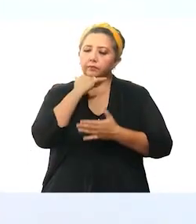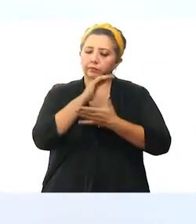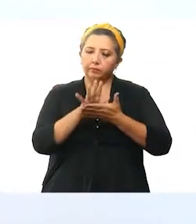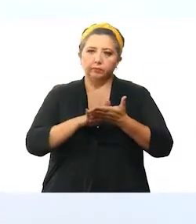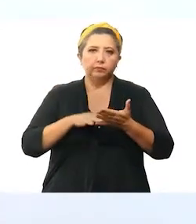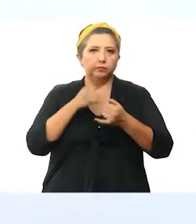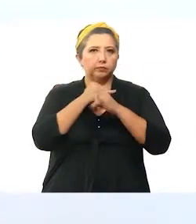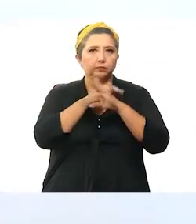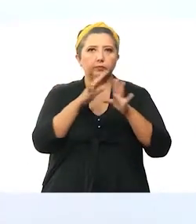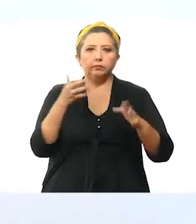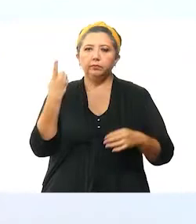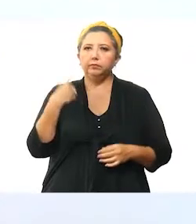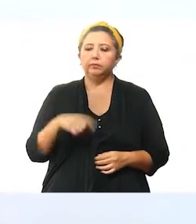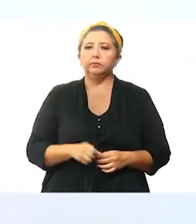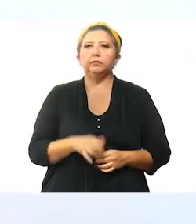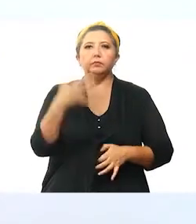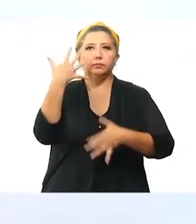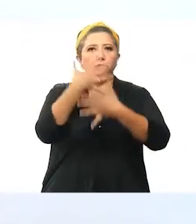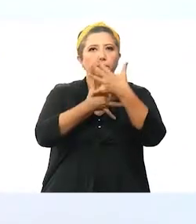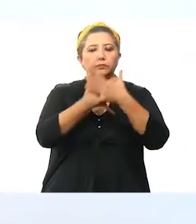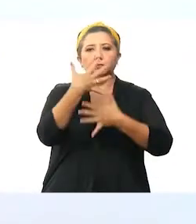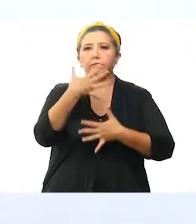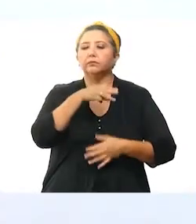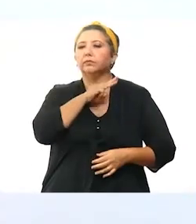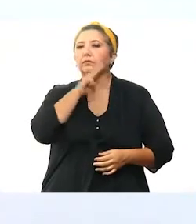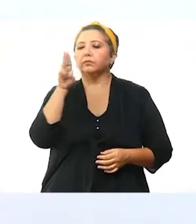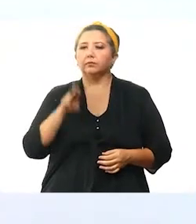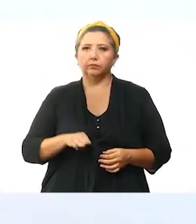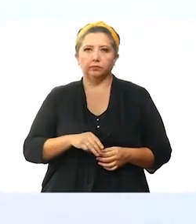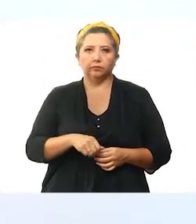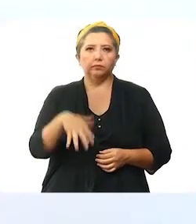Lamentablemente, en este parte médico informamos de 15 fallecimientos.